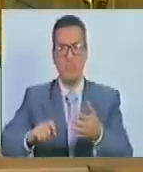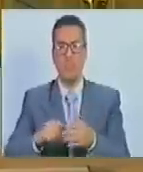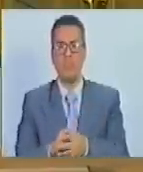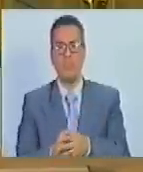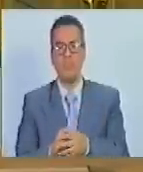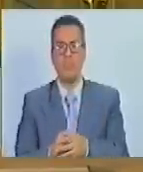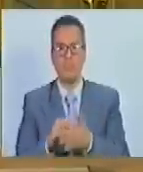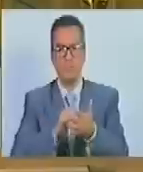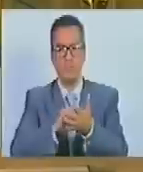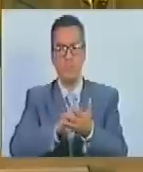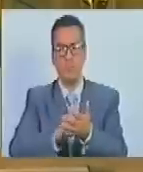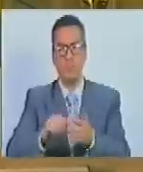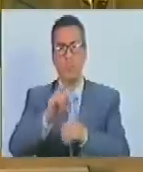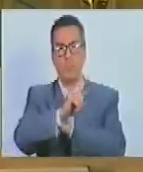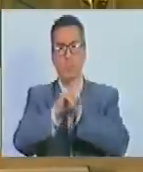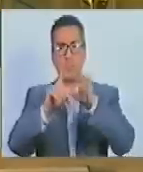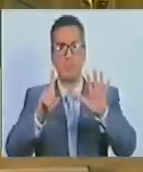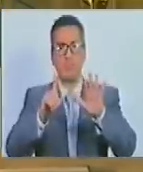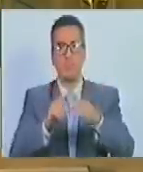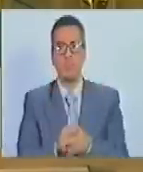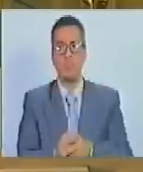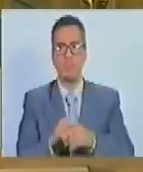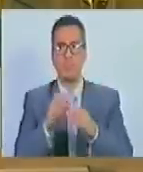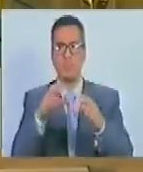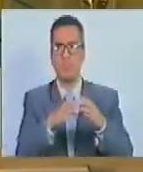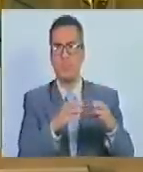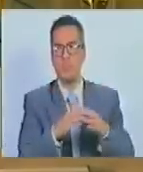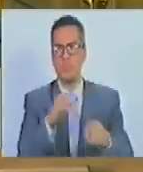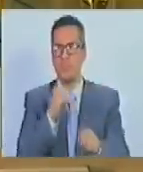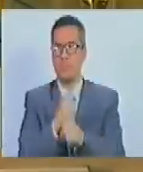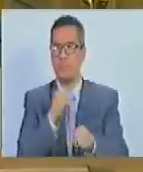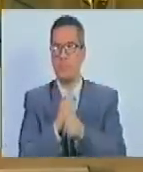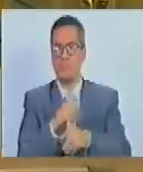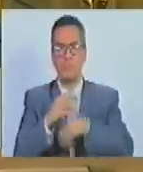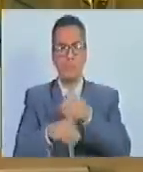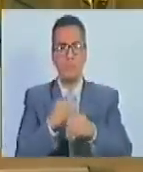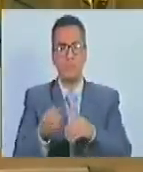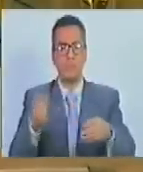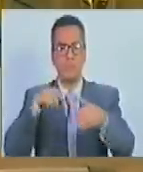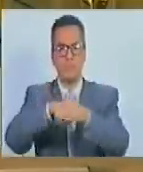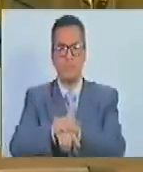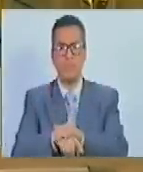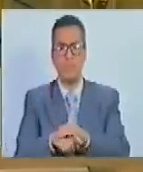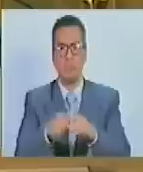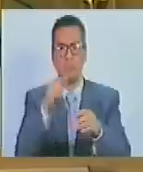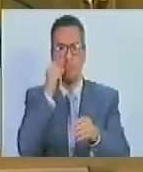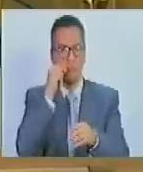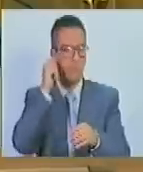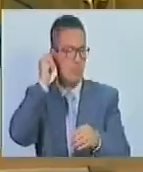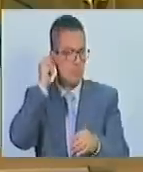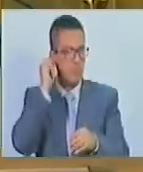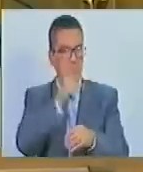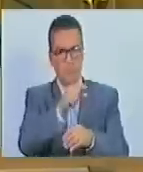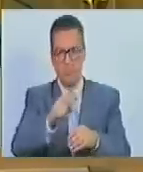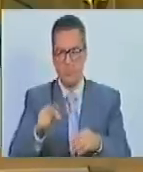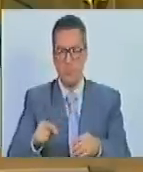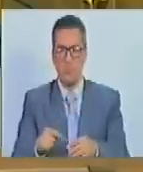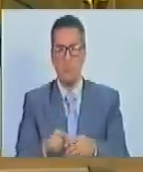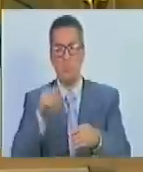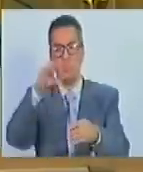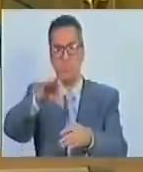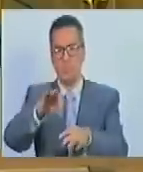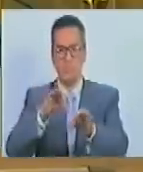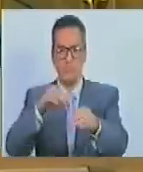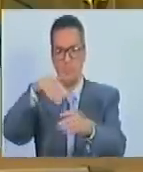siguiente Artículo 26. Los comités de trabajo estarán integrados por una ciudadana o ciudadano electa o